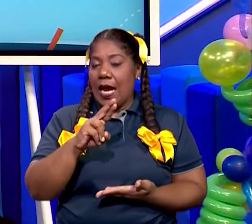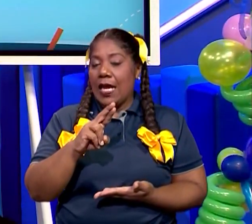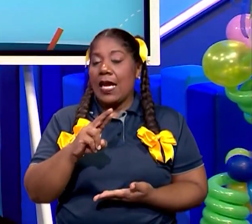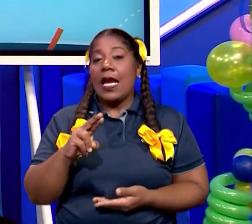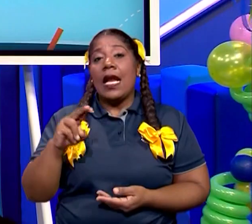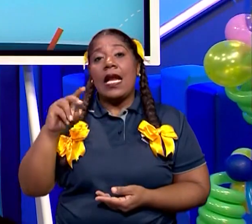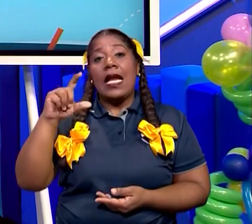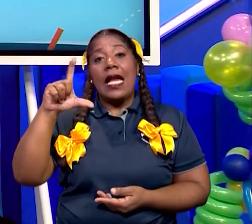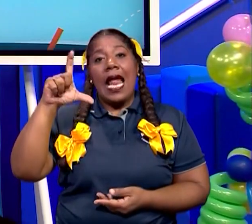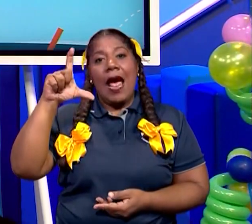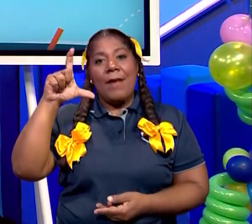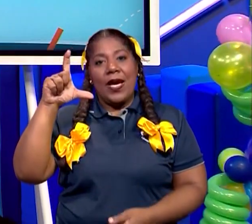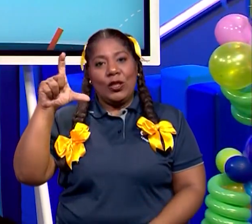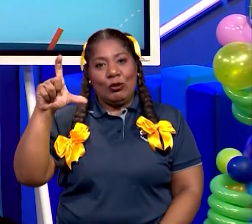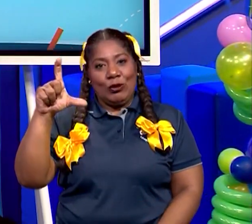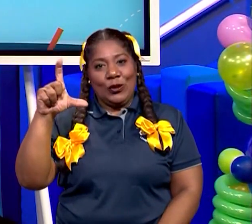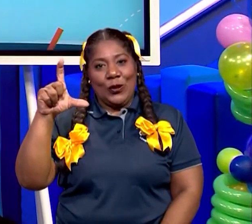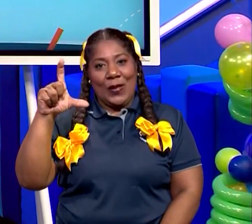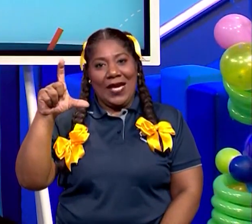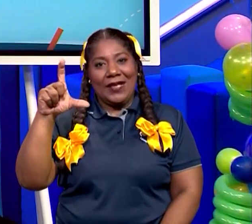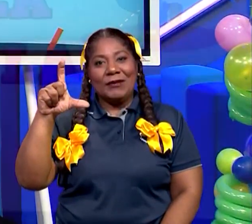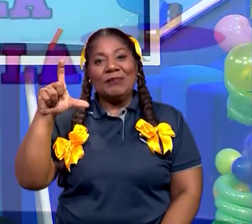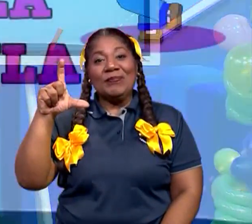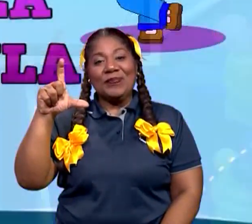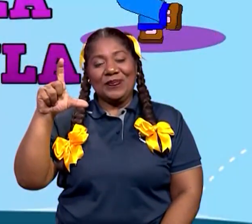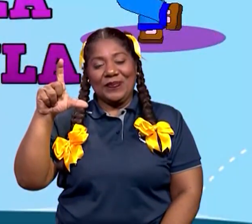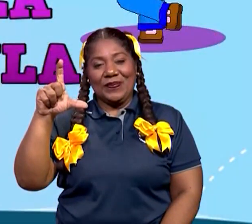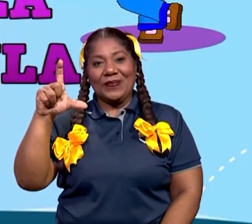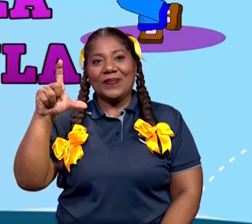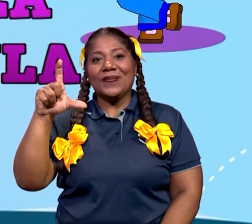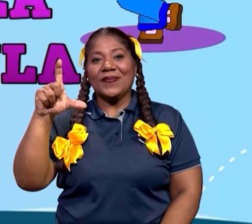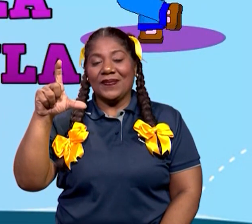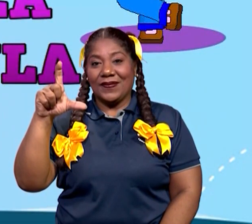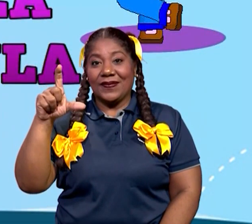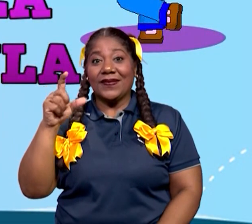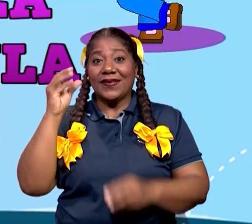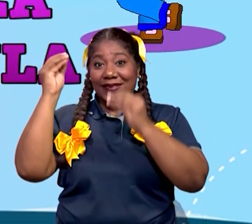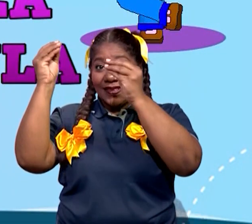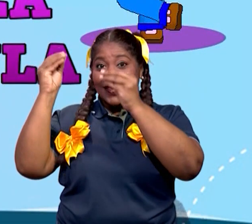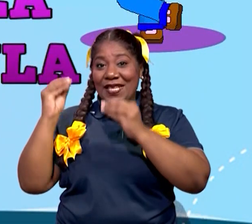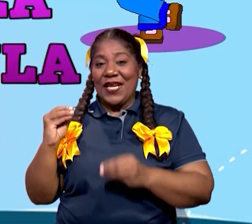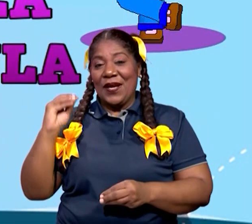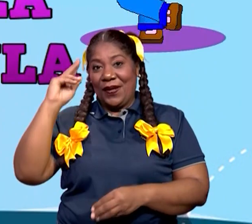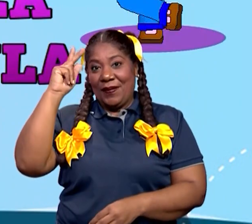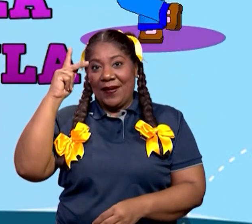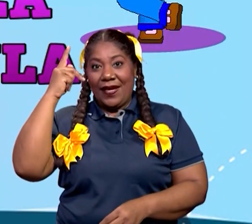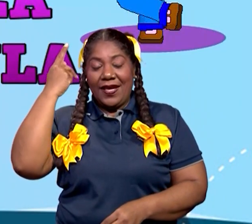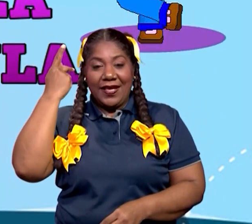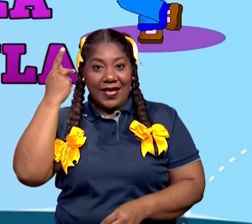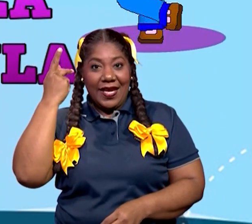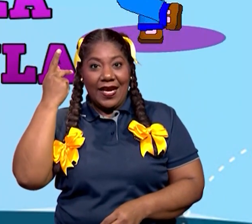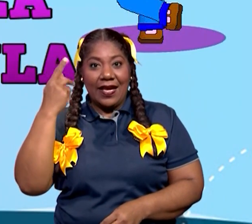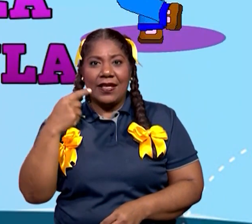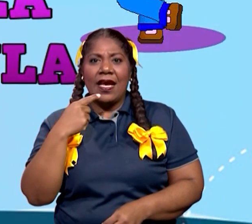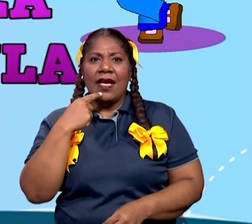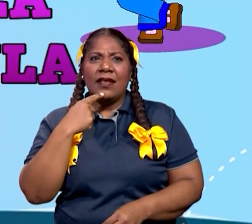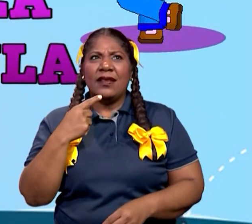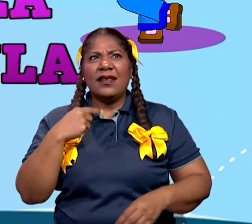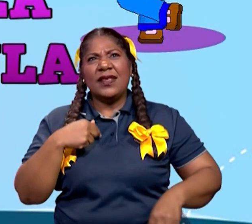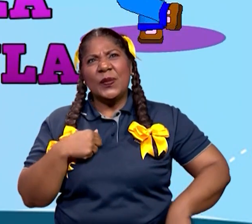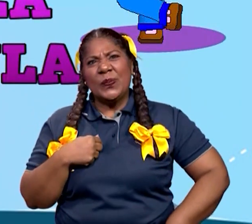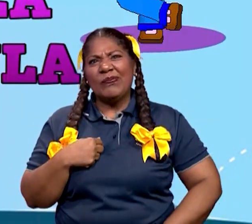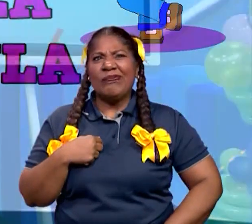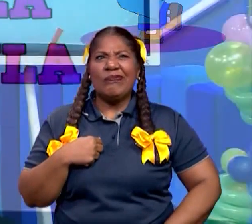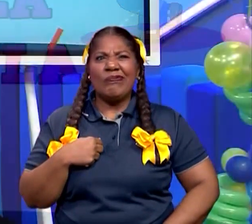Es el uso de la mayúscula. Y la maestra Katia, a veces este tema, como que en la